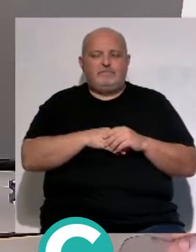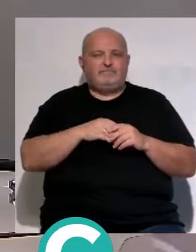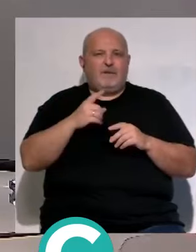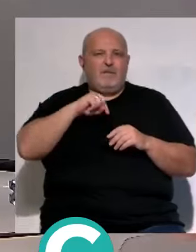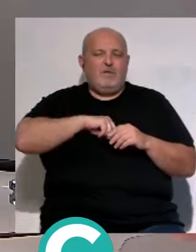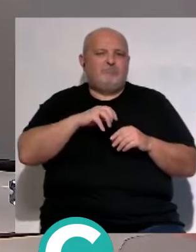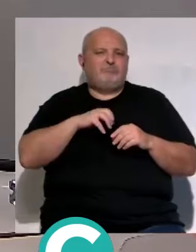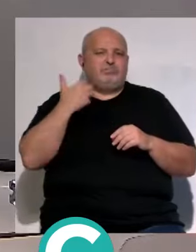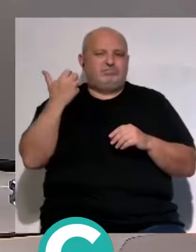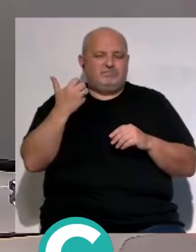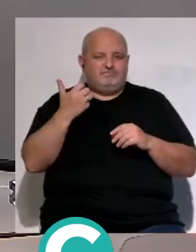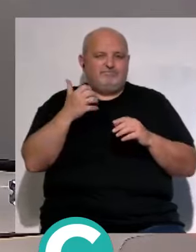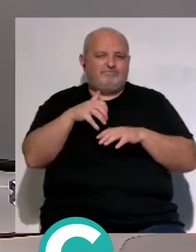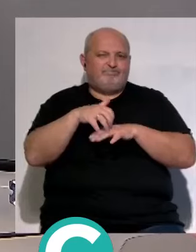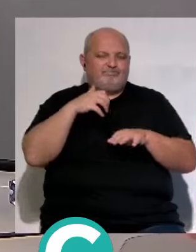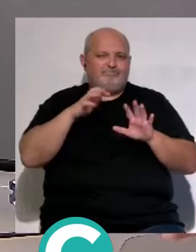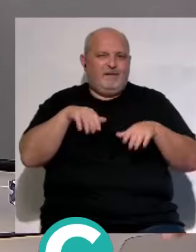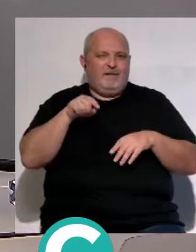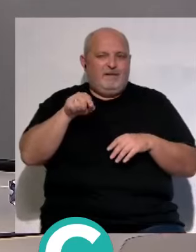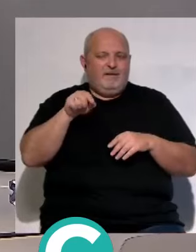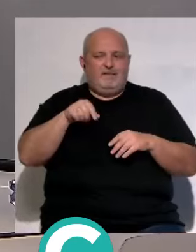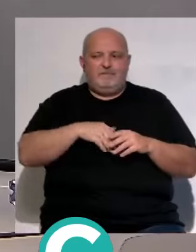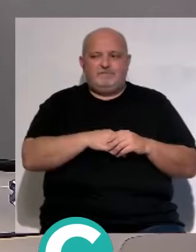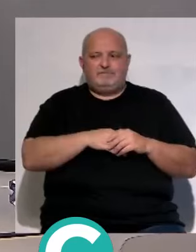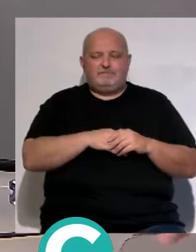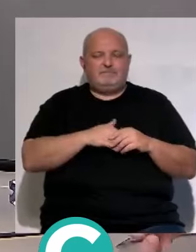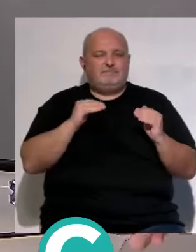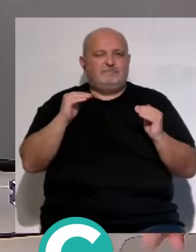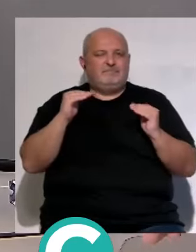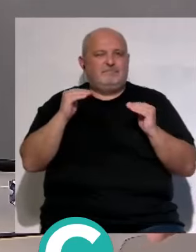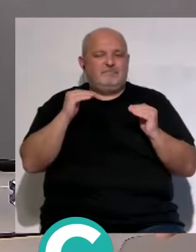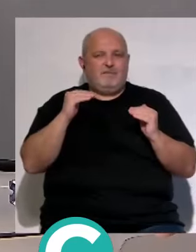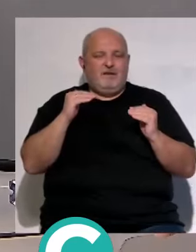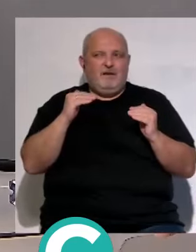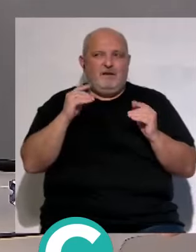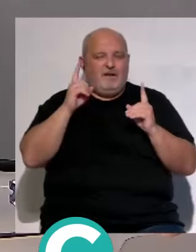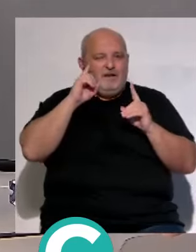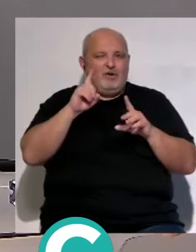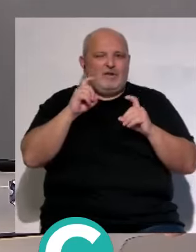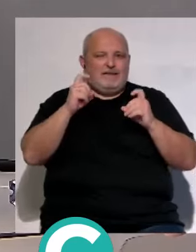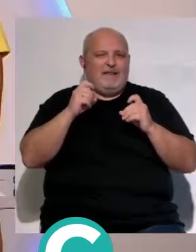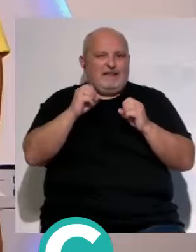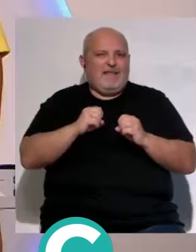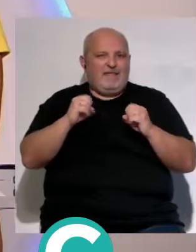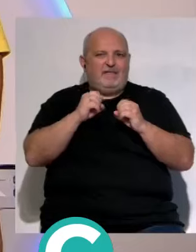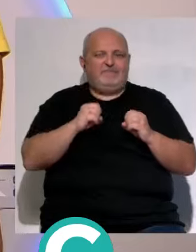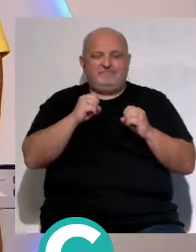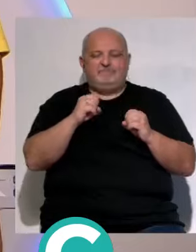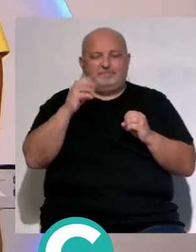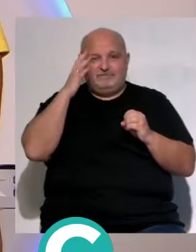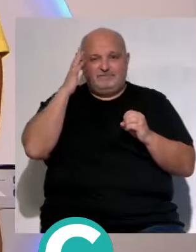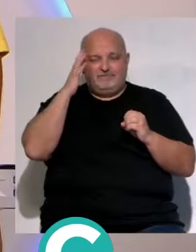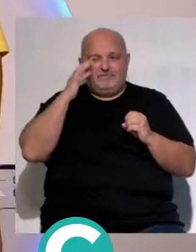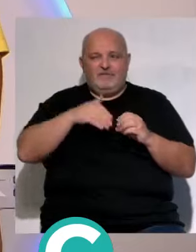indignación de la mayoría del cadista del cadismo el mercado de invierno que no se ha intentado no se ha intentado y